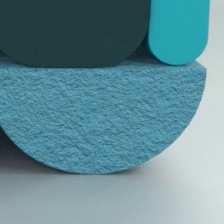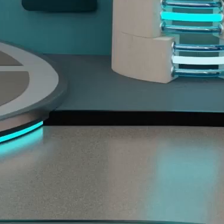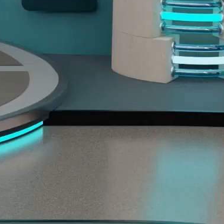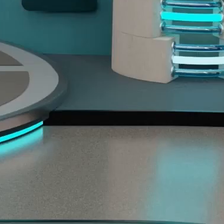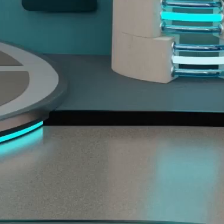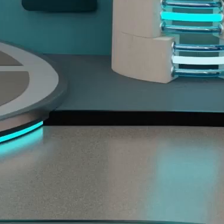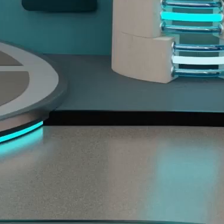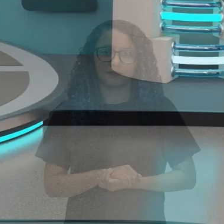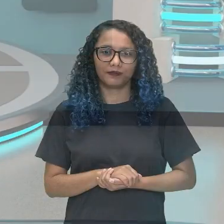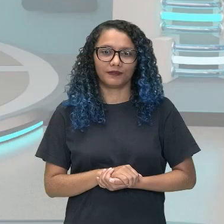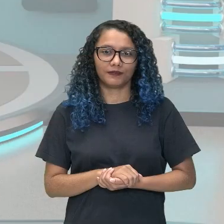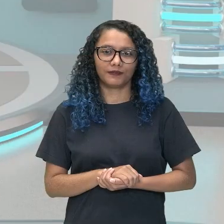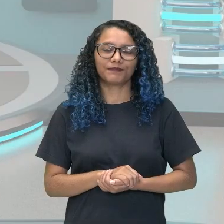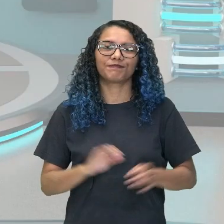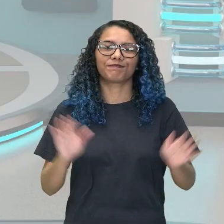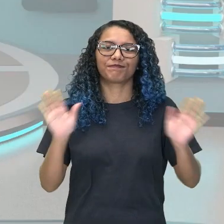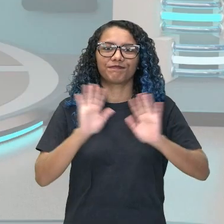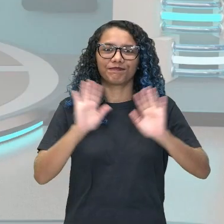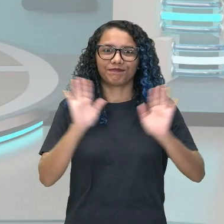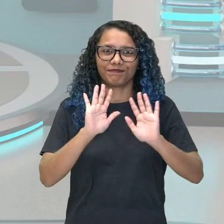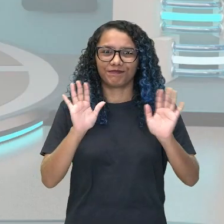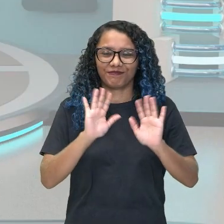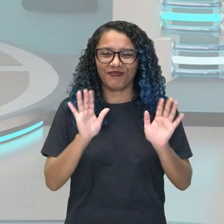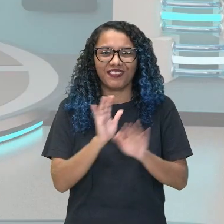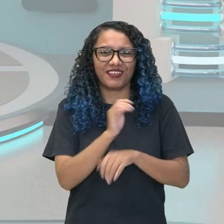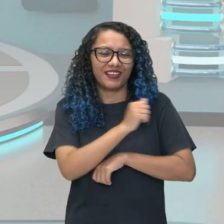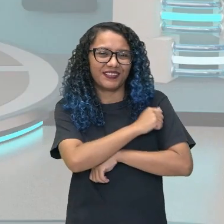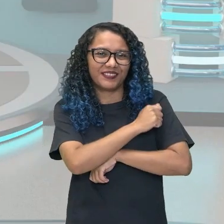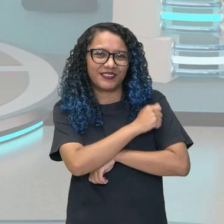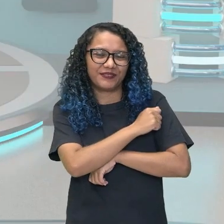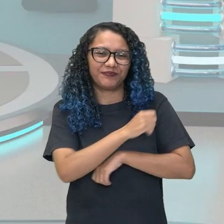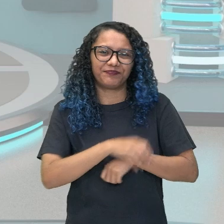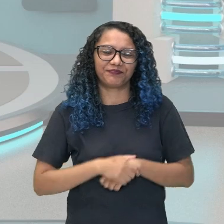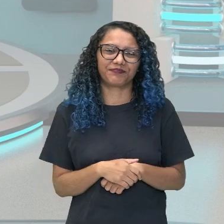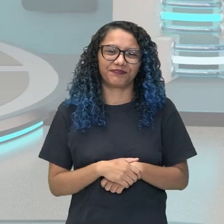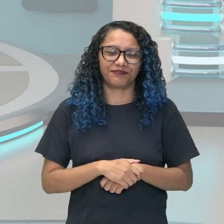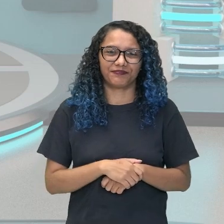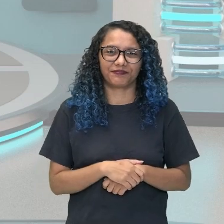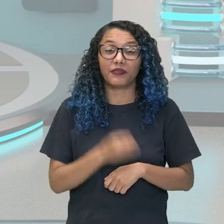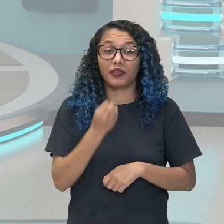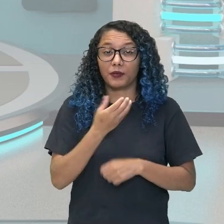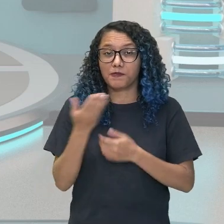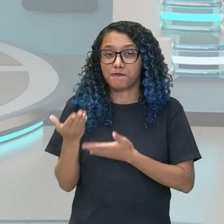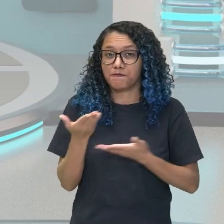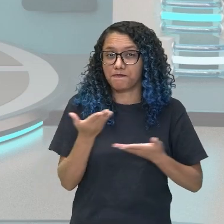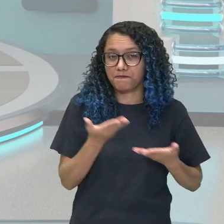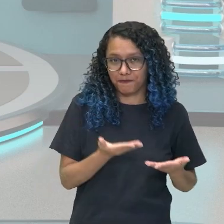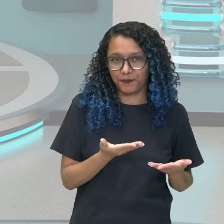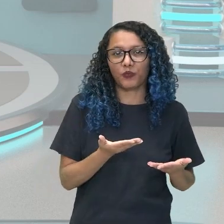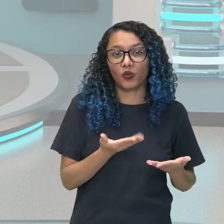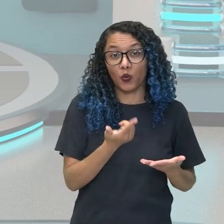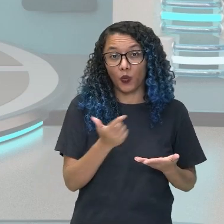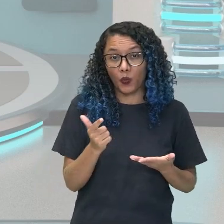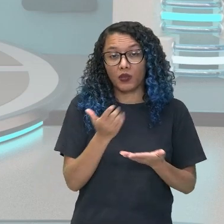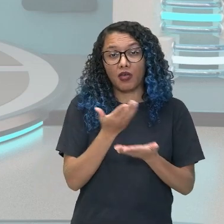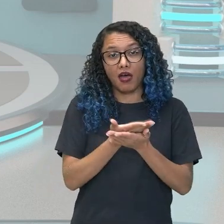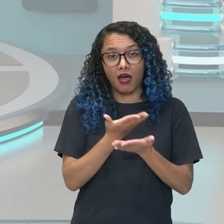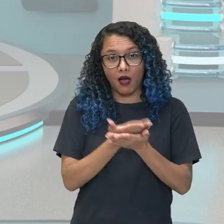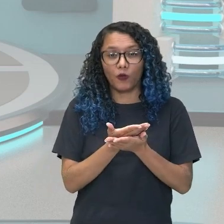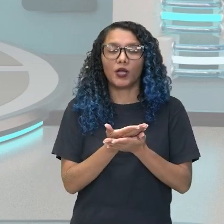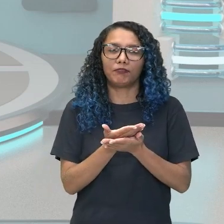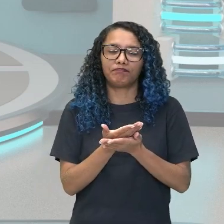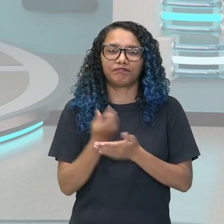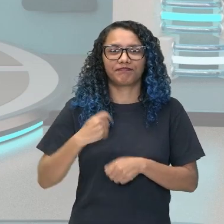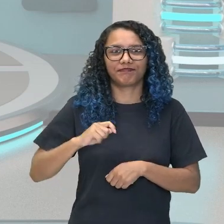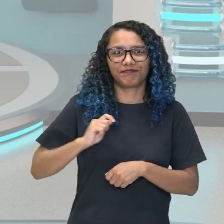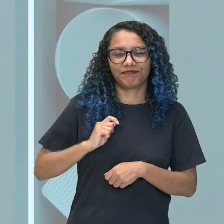¡Hola queridos estudiantes! Sean todos muy bienvenidos a nuestra clase de lengua